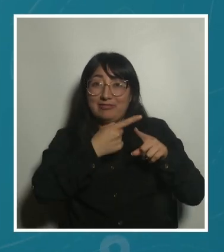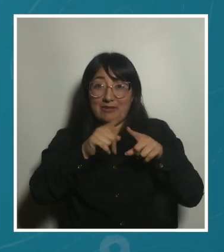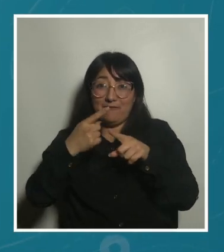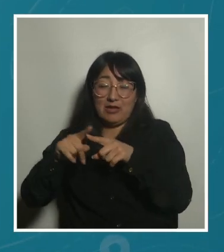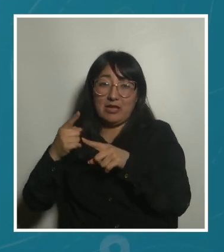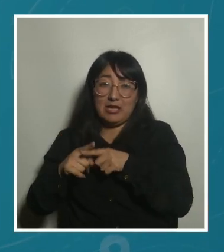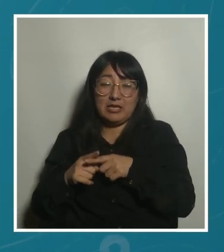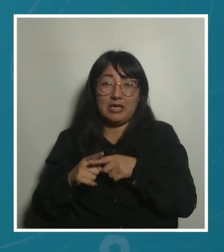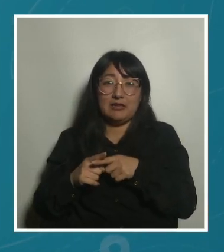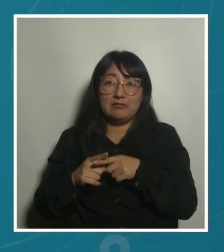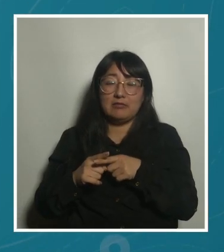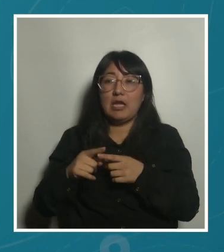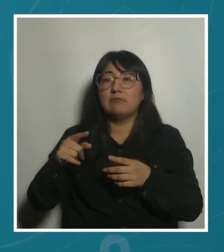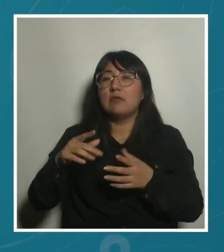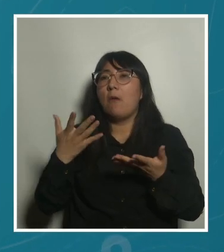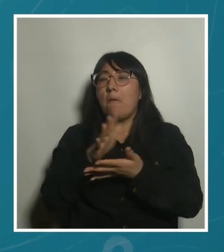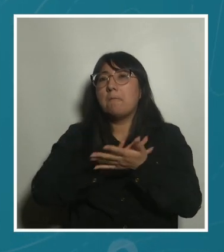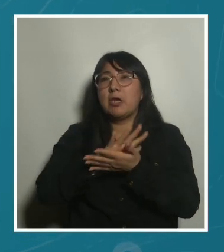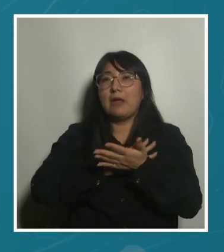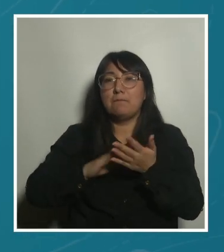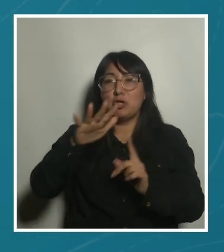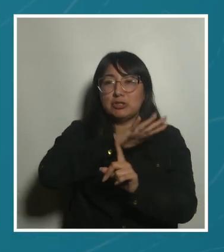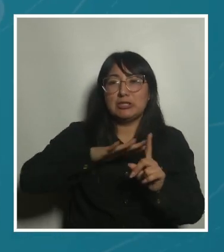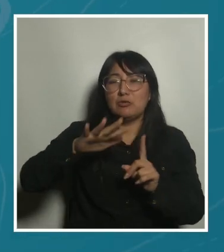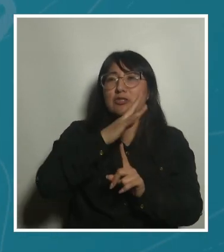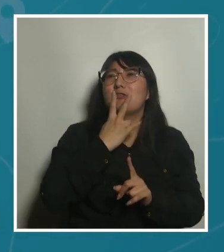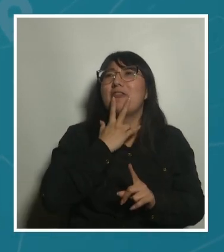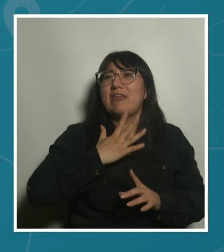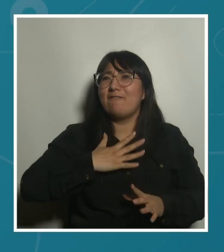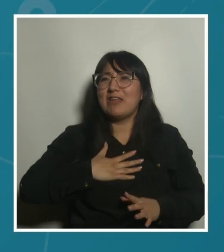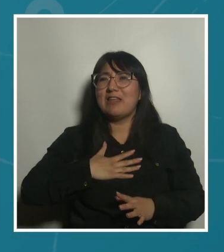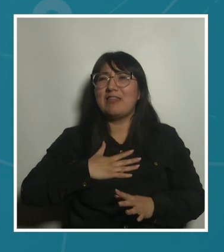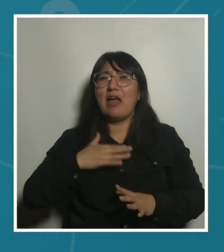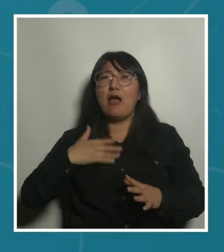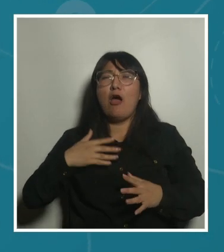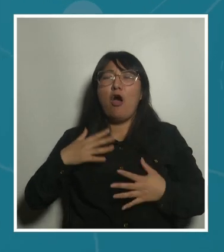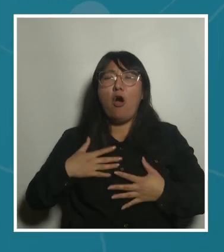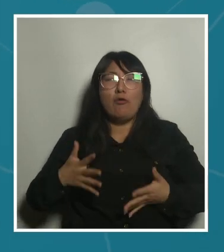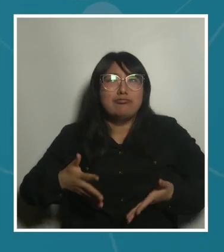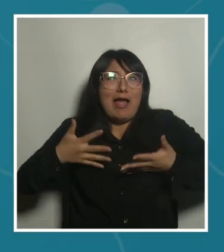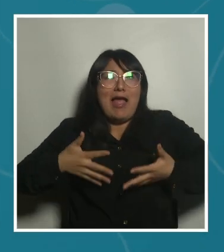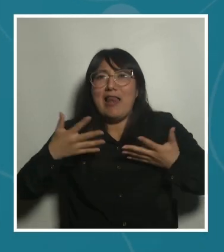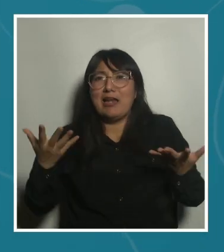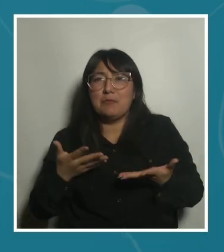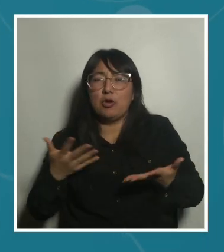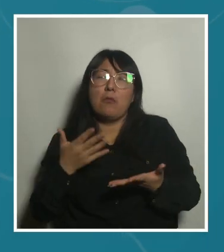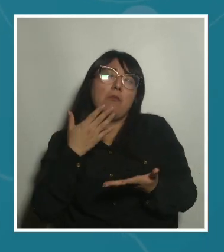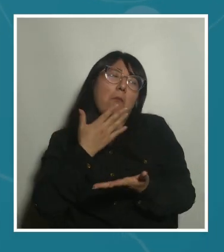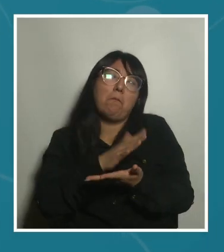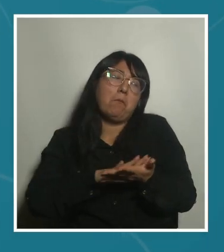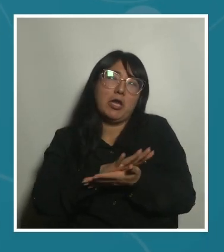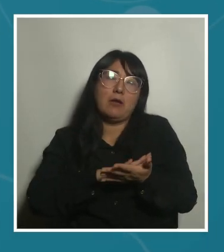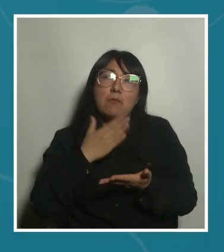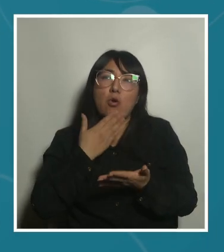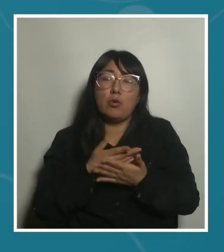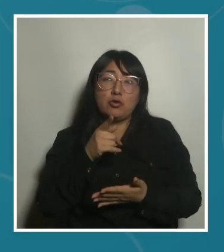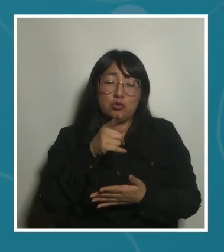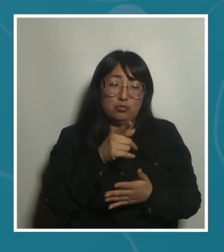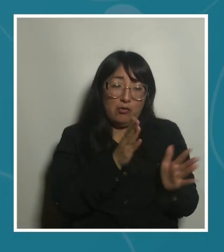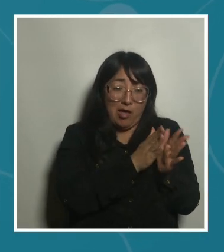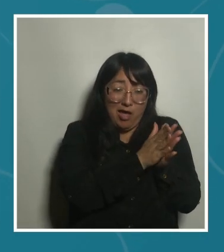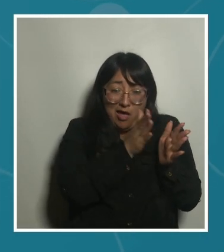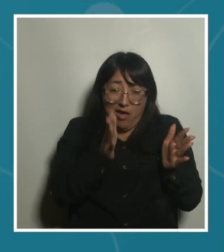estados de ánimo o situaciones vitales. Cuando de repente pasas una etapa de tu vida